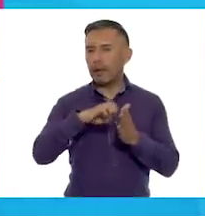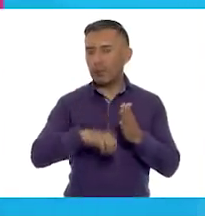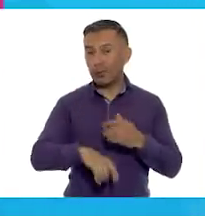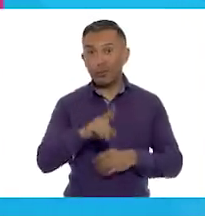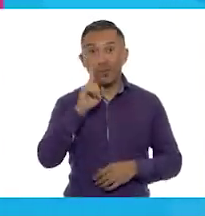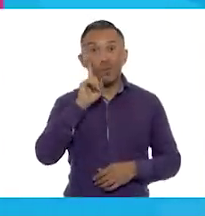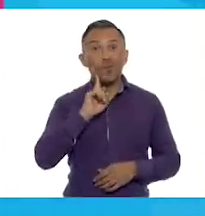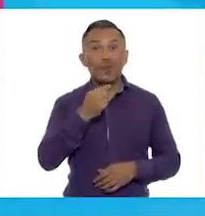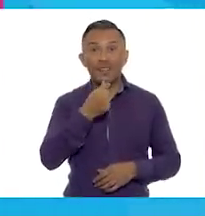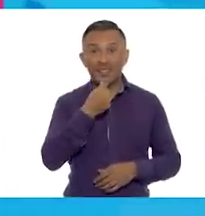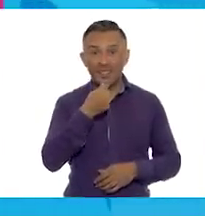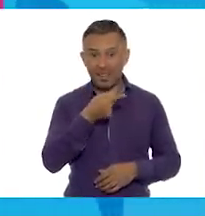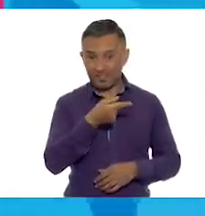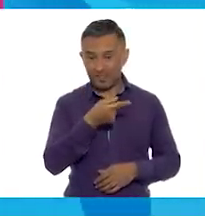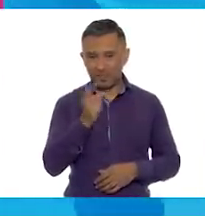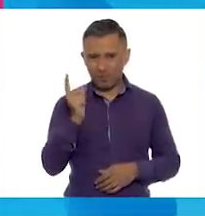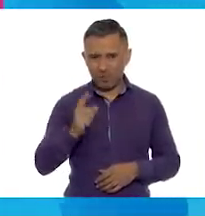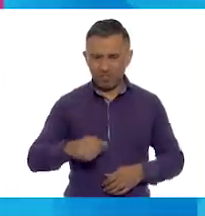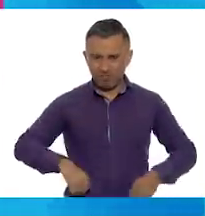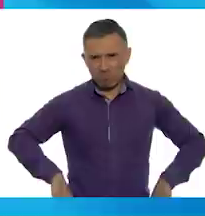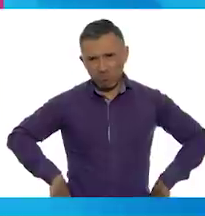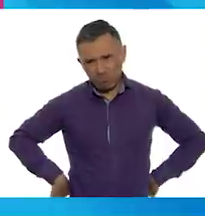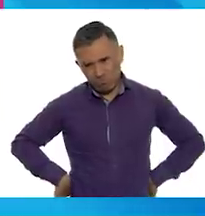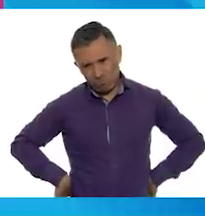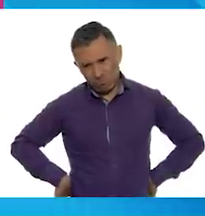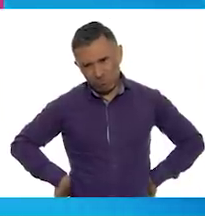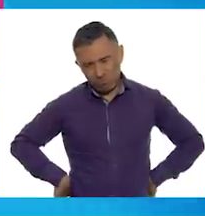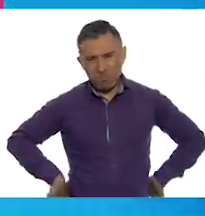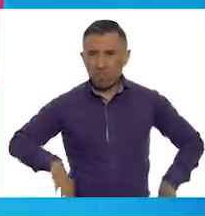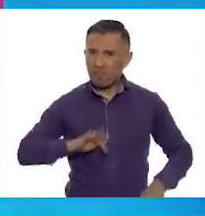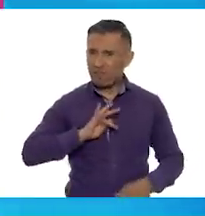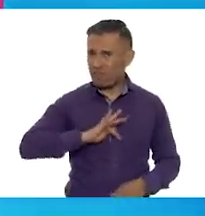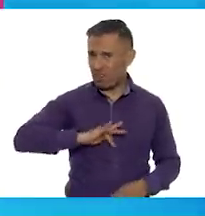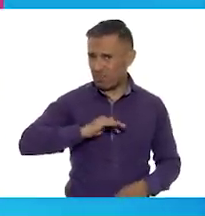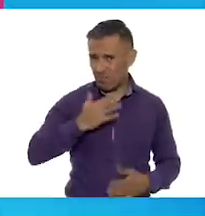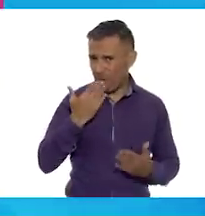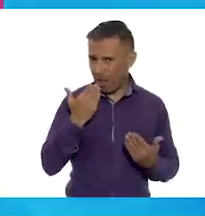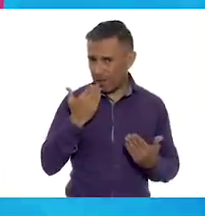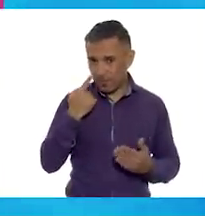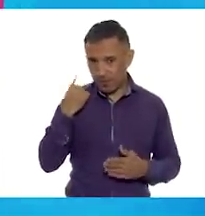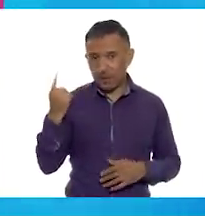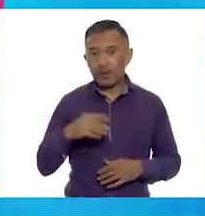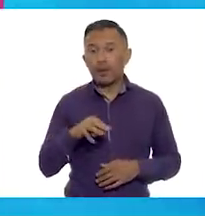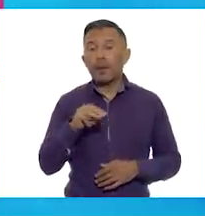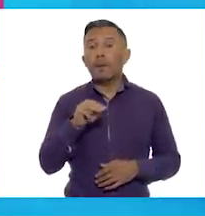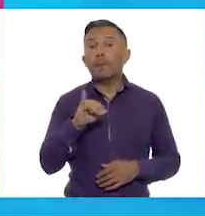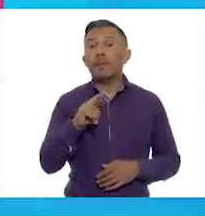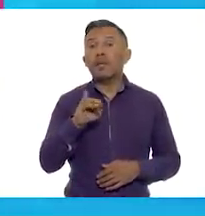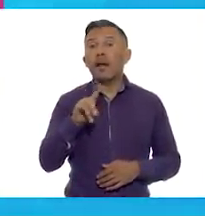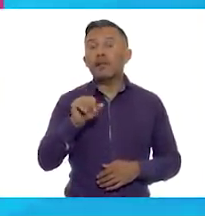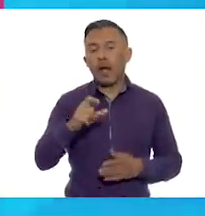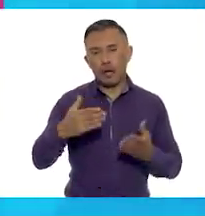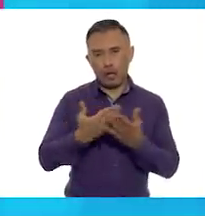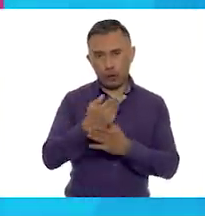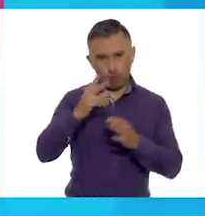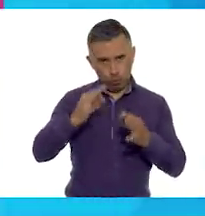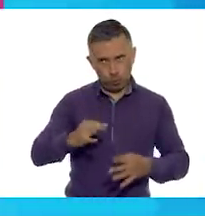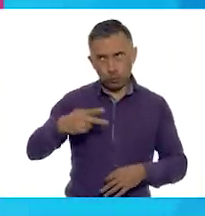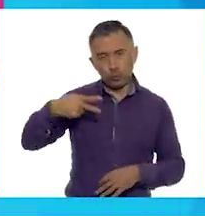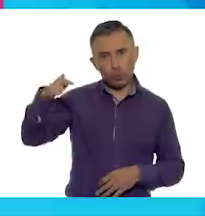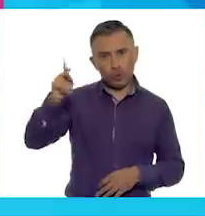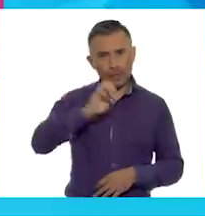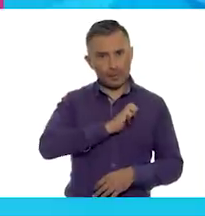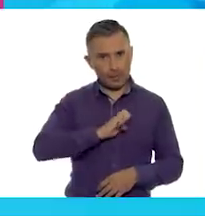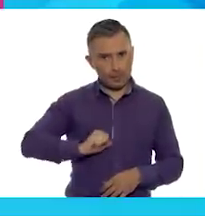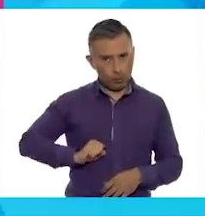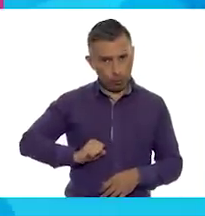una niña que no se ve muy feliz. Y el texto dice, Miranda nació en El Salvador, pero ella y su familia se vinieron